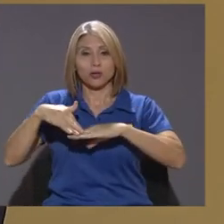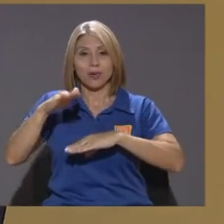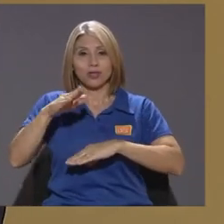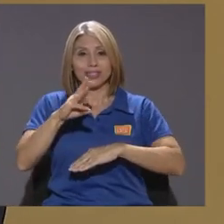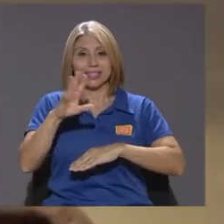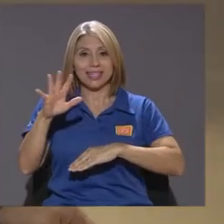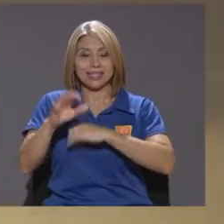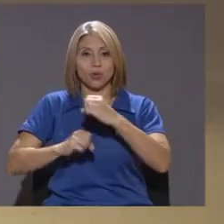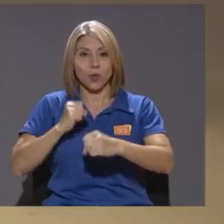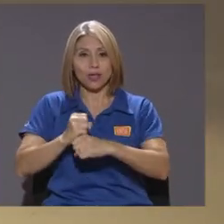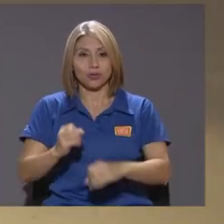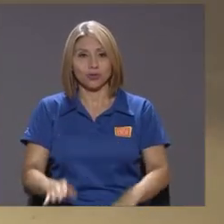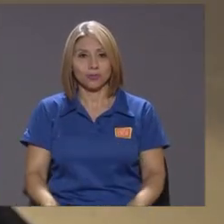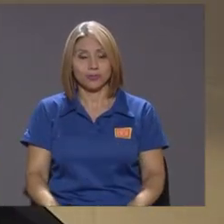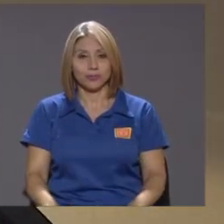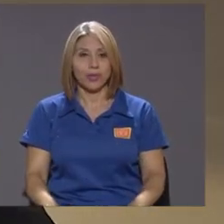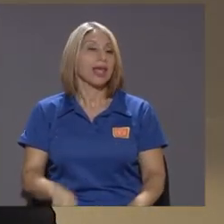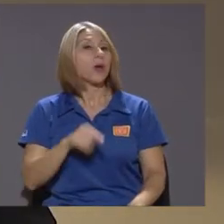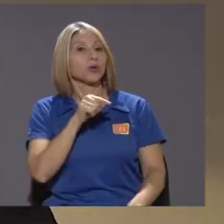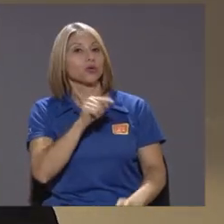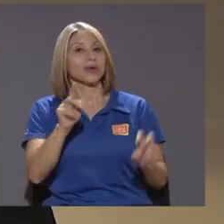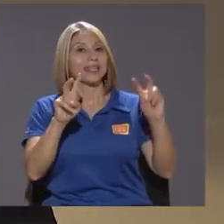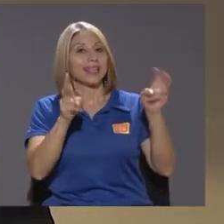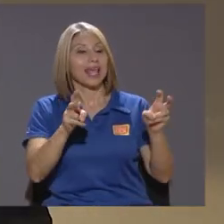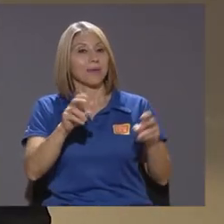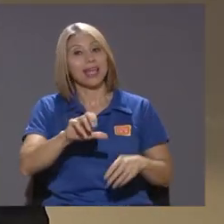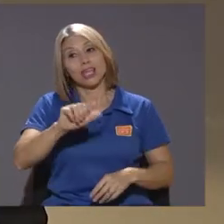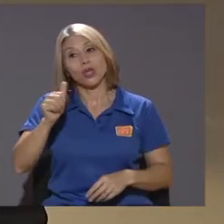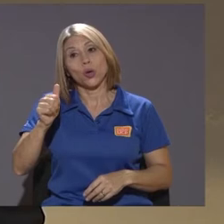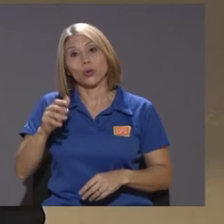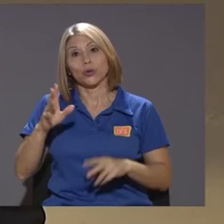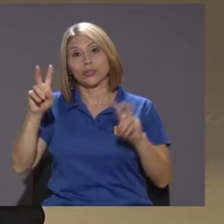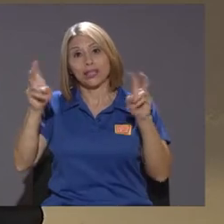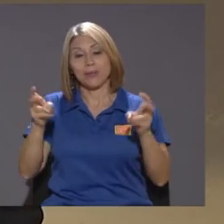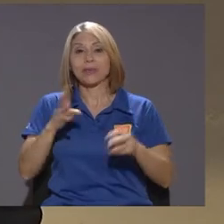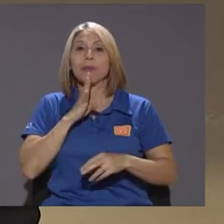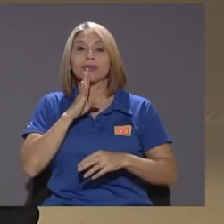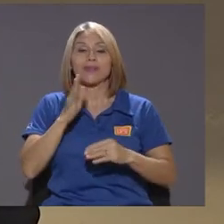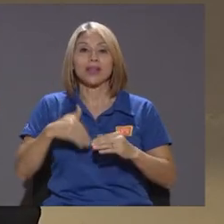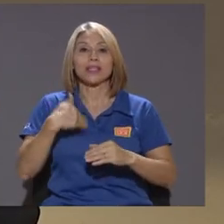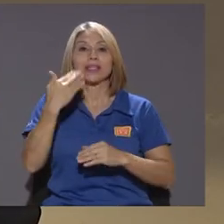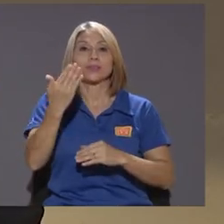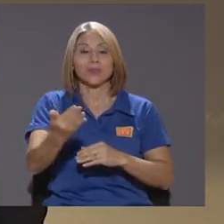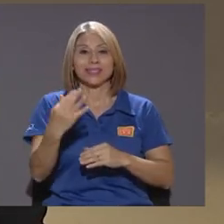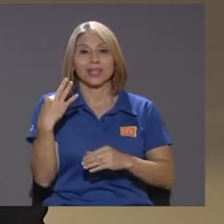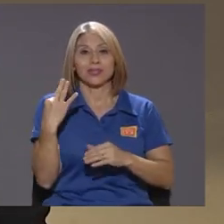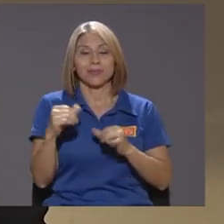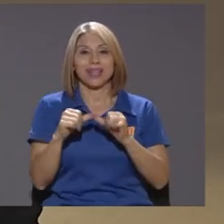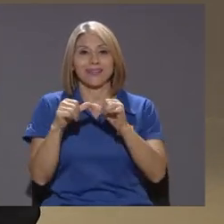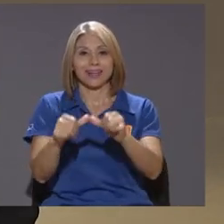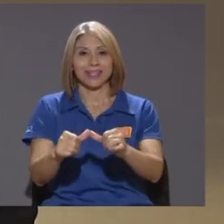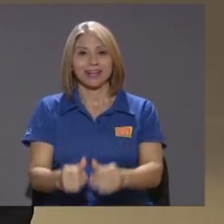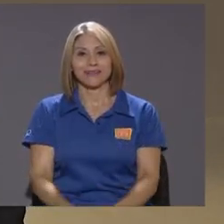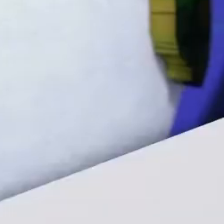65 años sobre ese tema y otros comentaremos una vez que el canal los invite a regresar